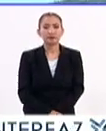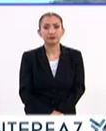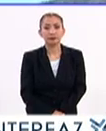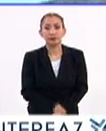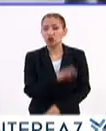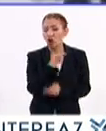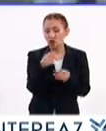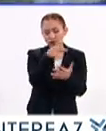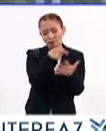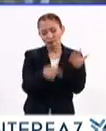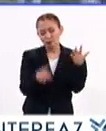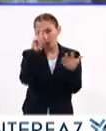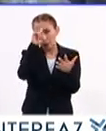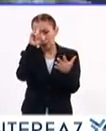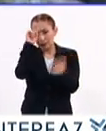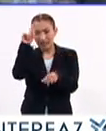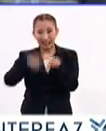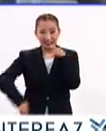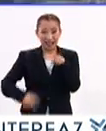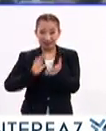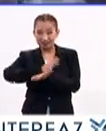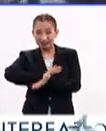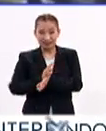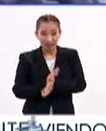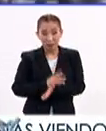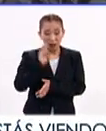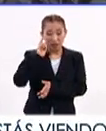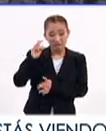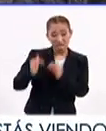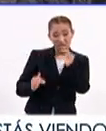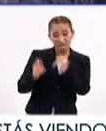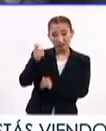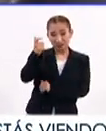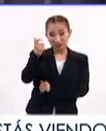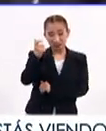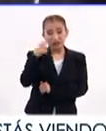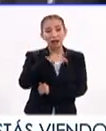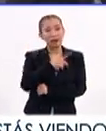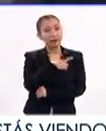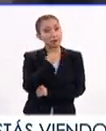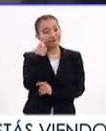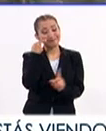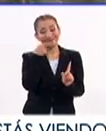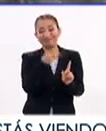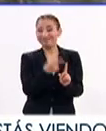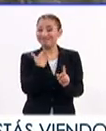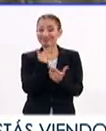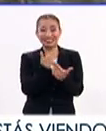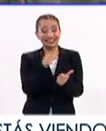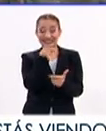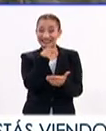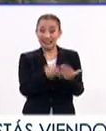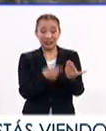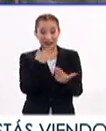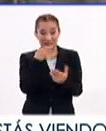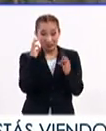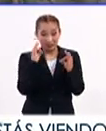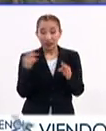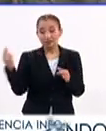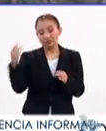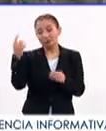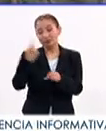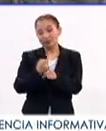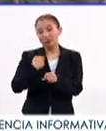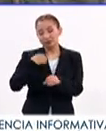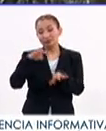Aún con todas estas propuestas para eliminar la discriminación por desigualdad económica, hay que resaltar que ninguna de ellas funcionará sin